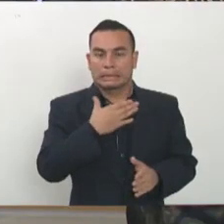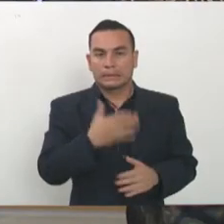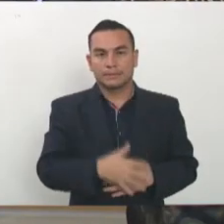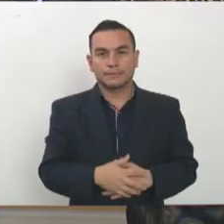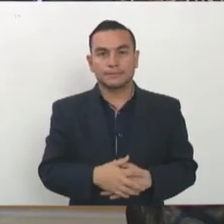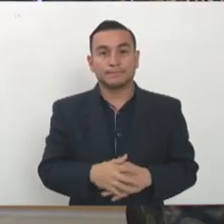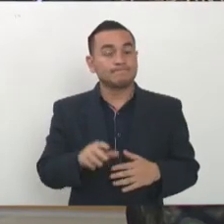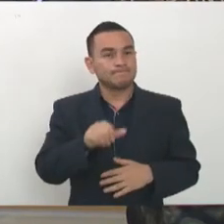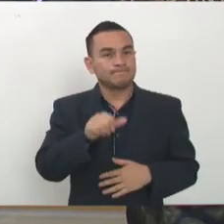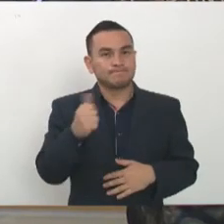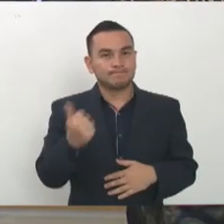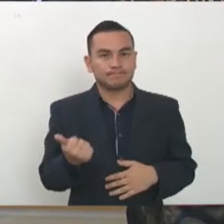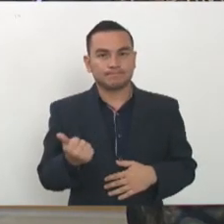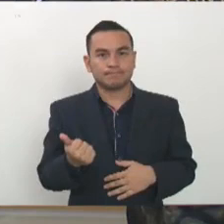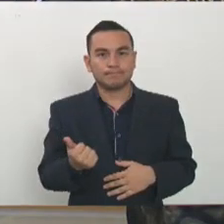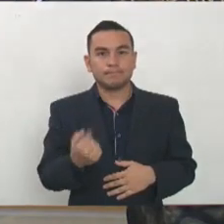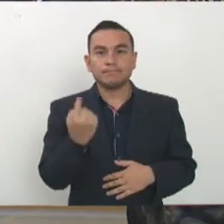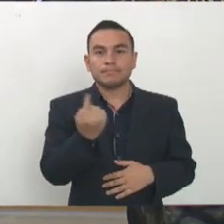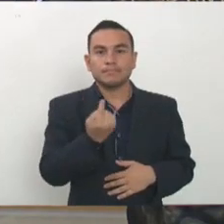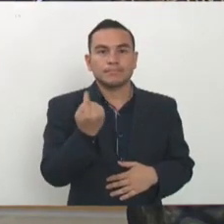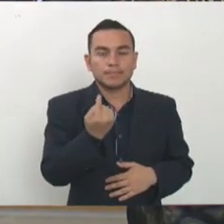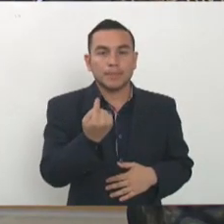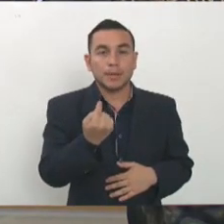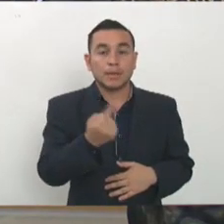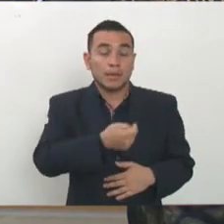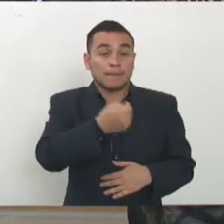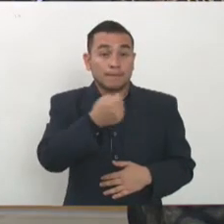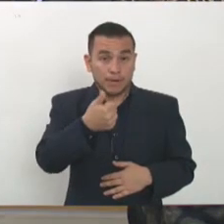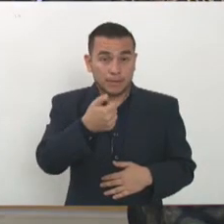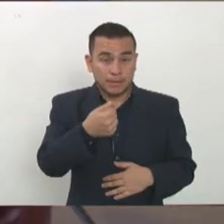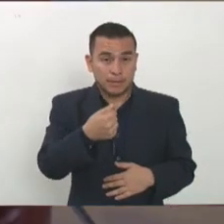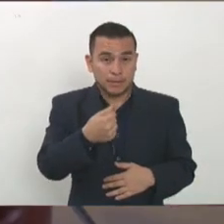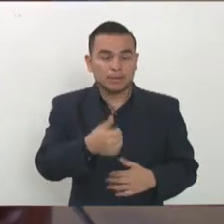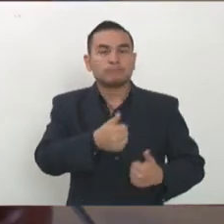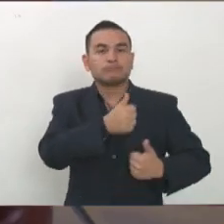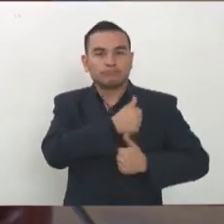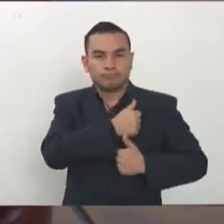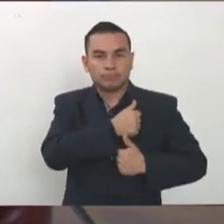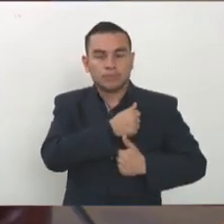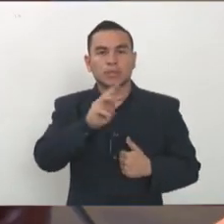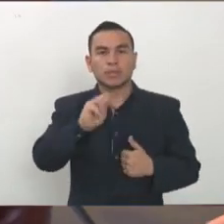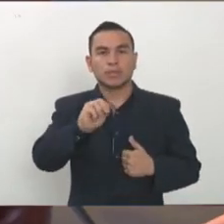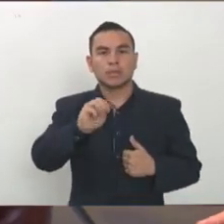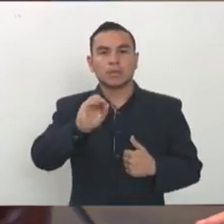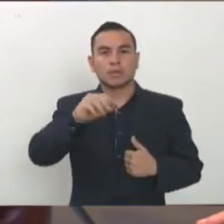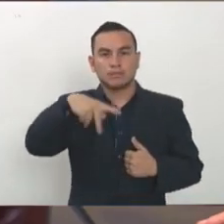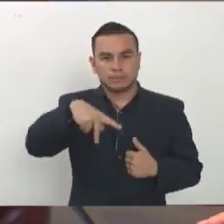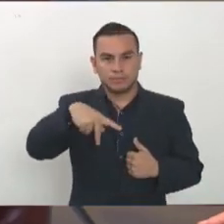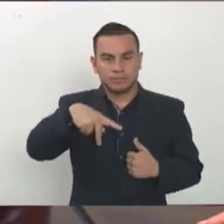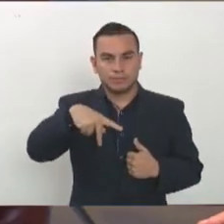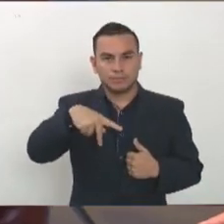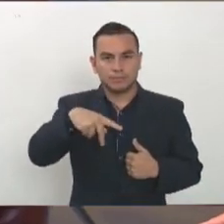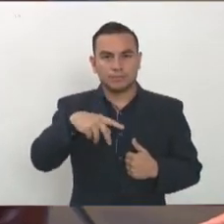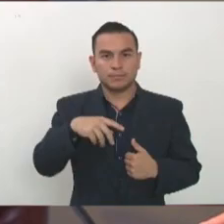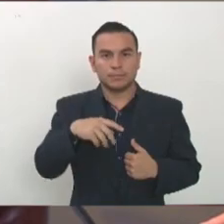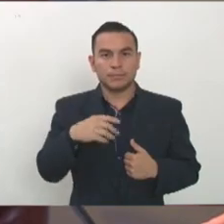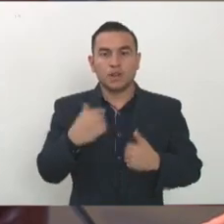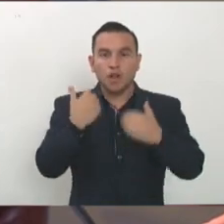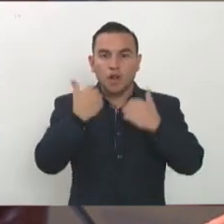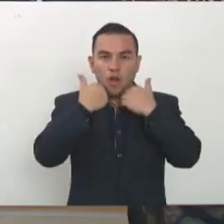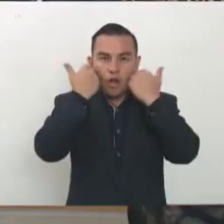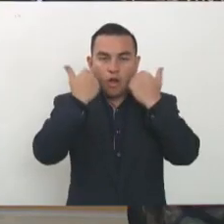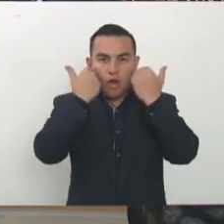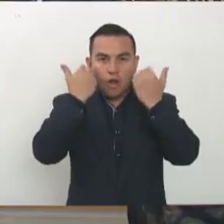lo otro es de que el personal de la Policía Nacional Civil de la Fuerza Armada del MOP del INJUVE de